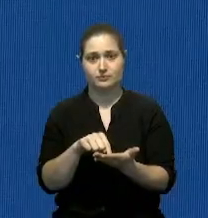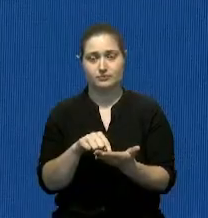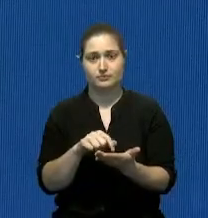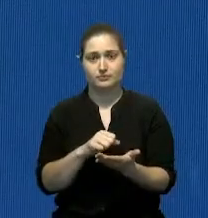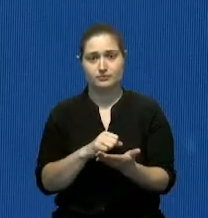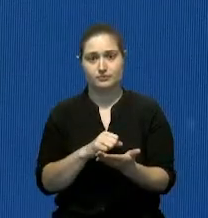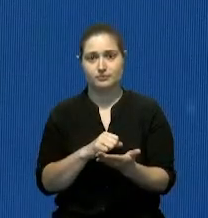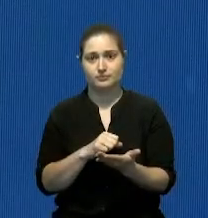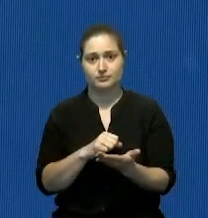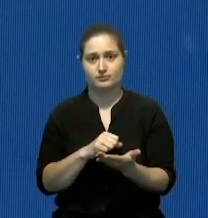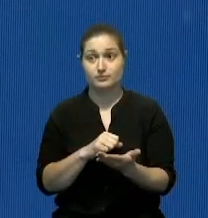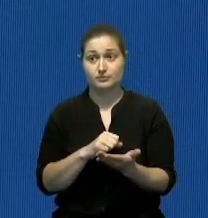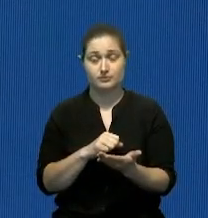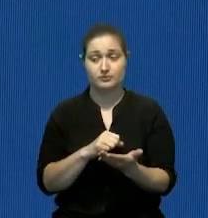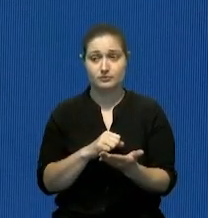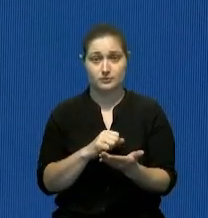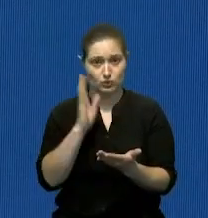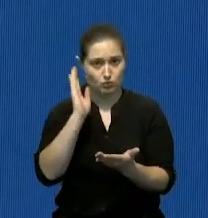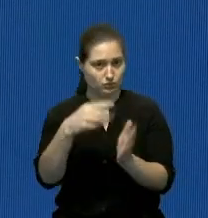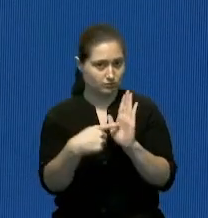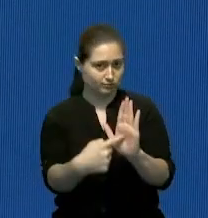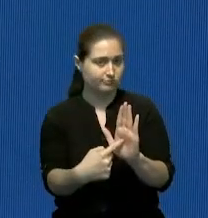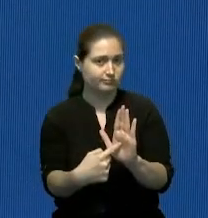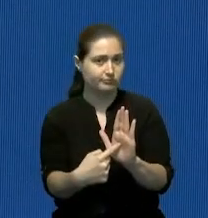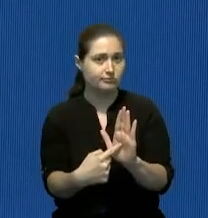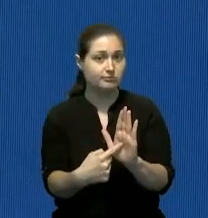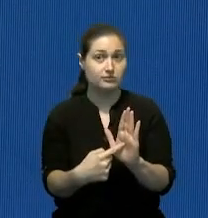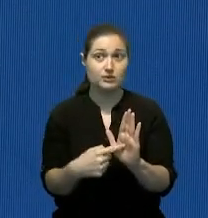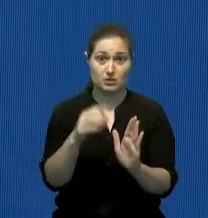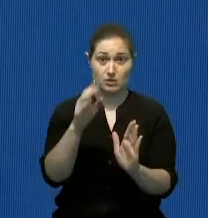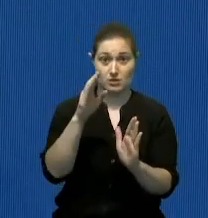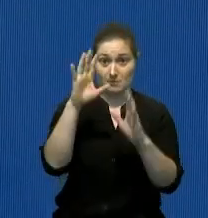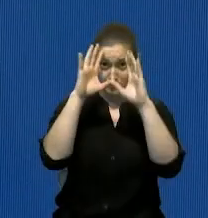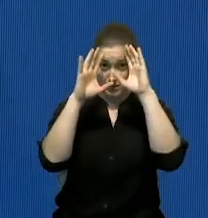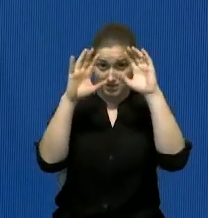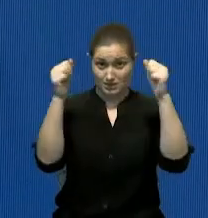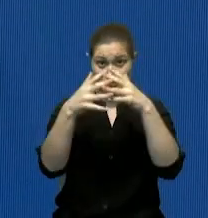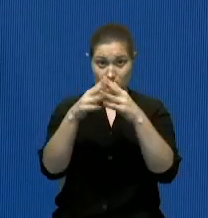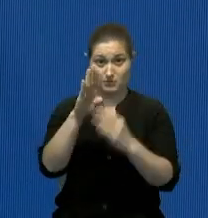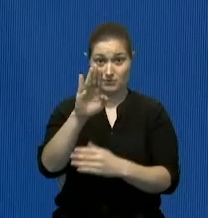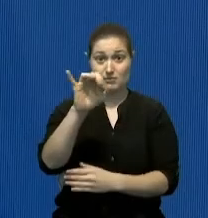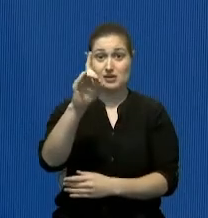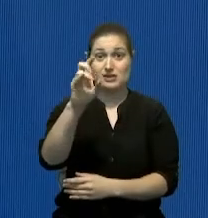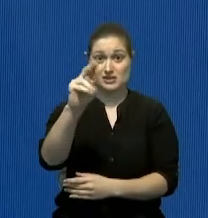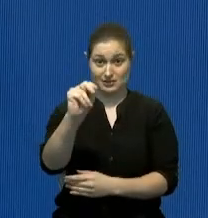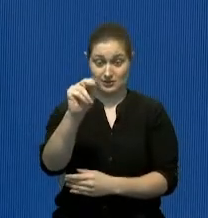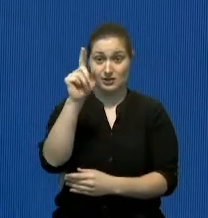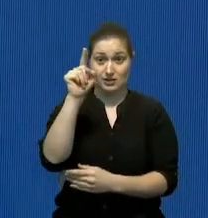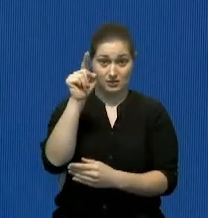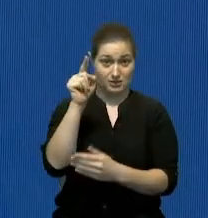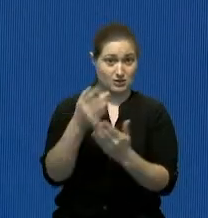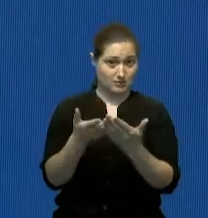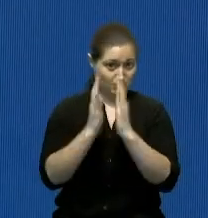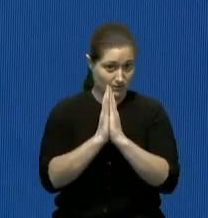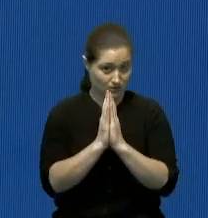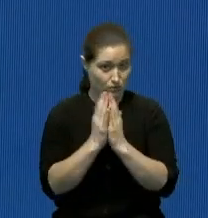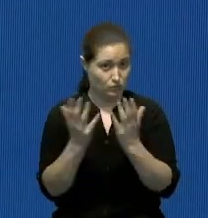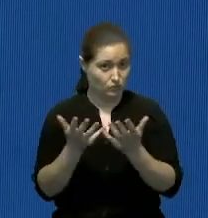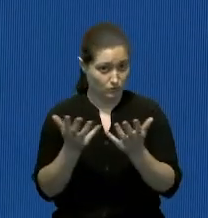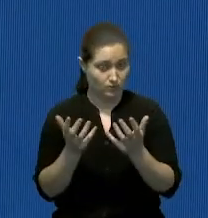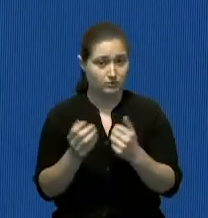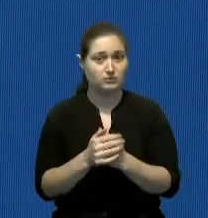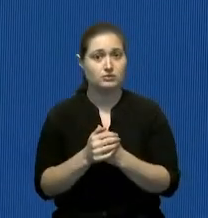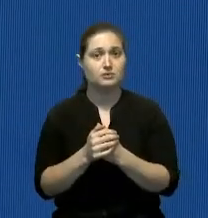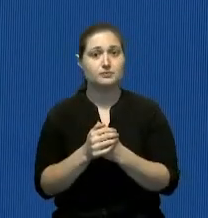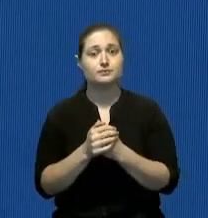que la vamos a presentar donde él nos pide que la República Dominicana nos manda una carta a